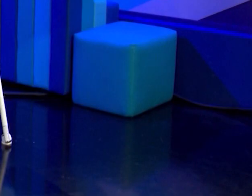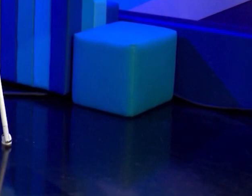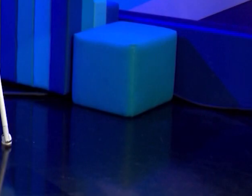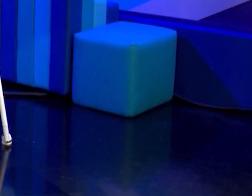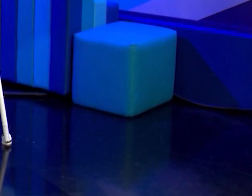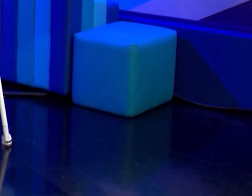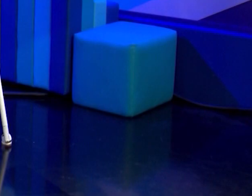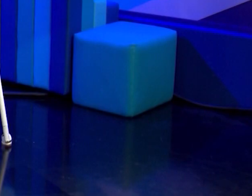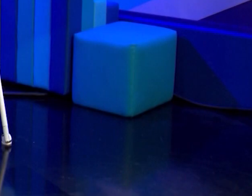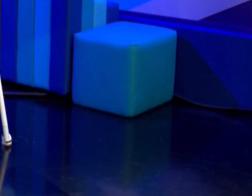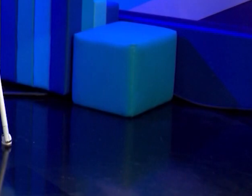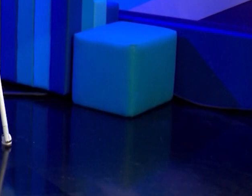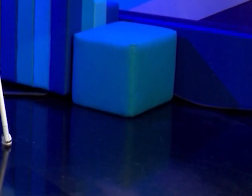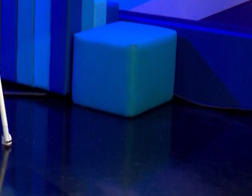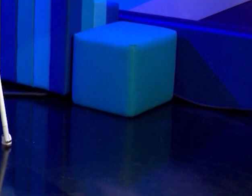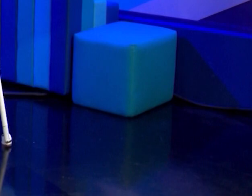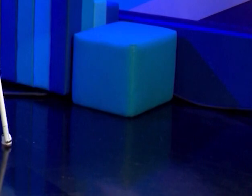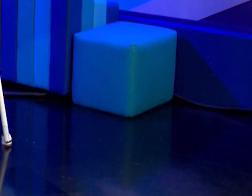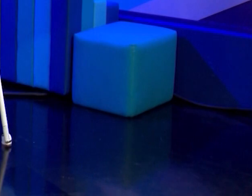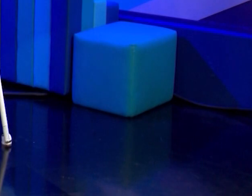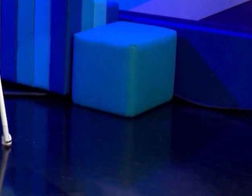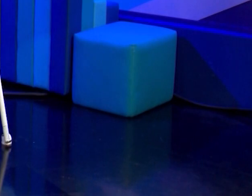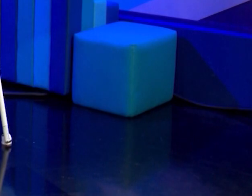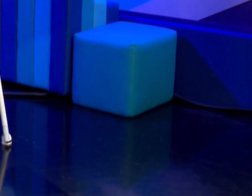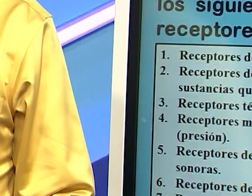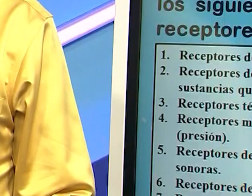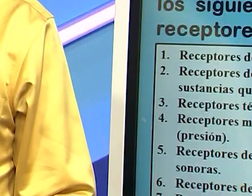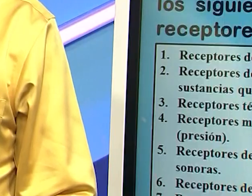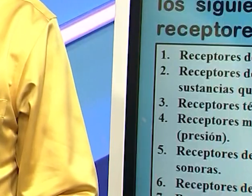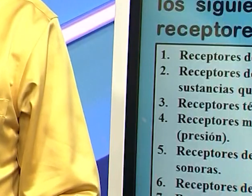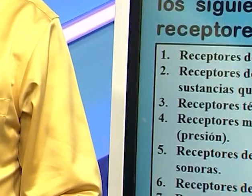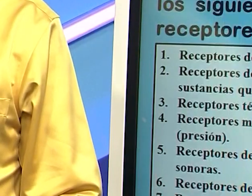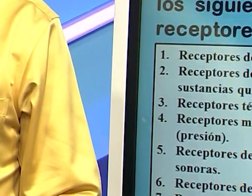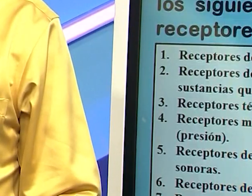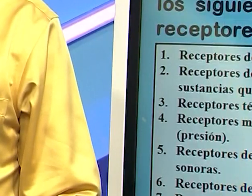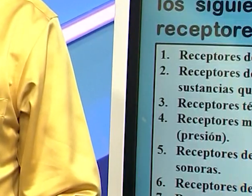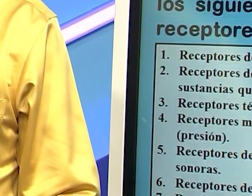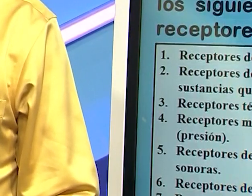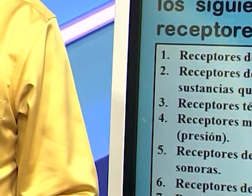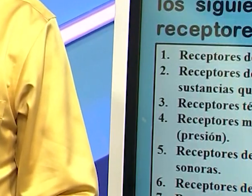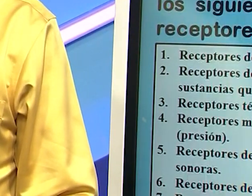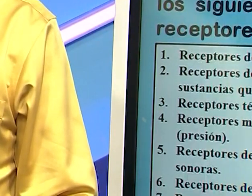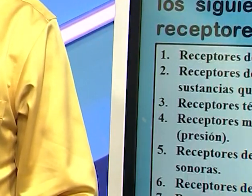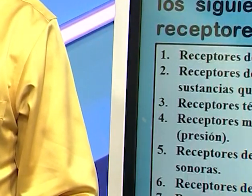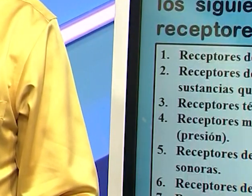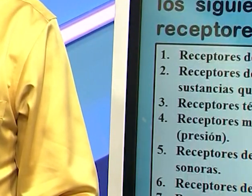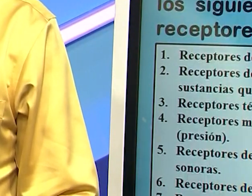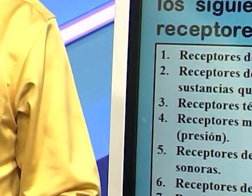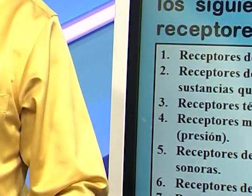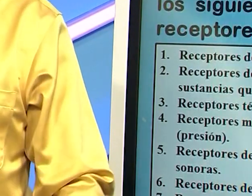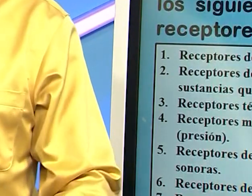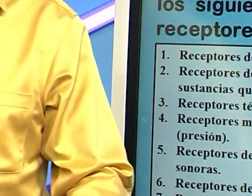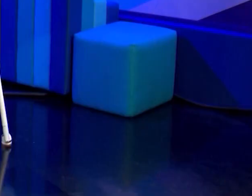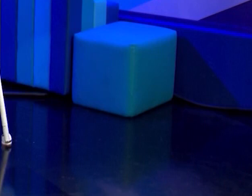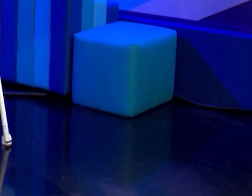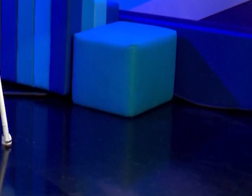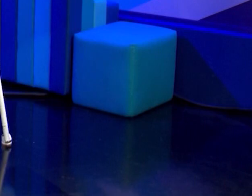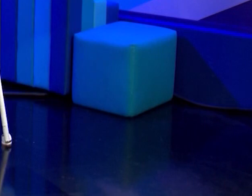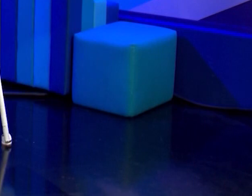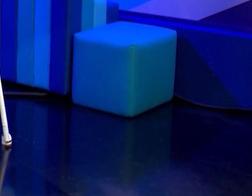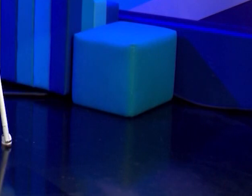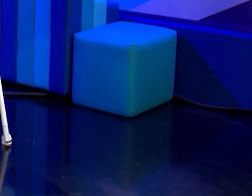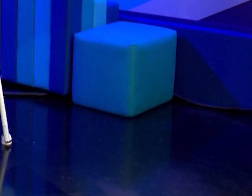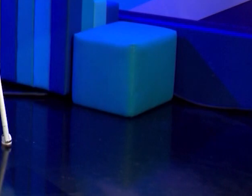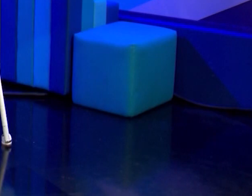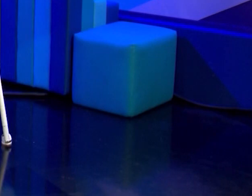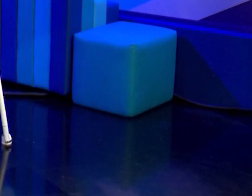de nuestra nariz del olfato a través también de la parte gustativa o de la boca y también